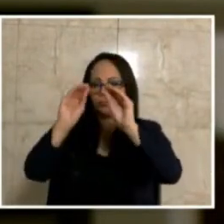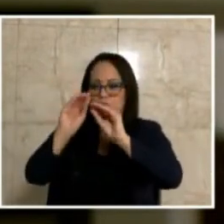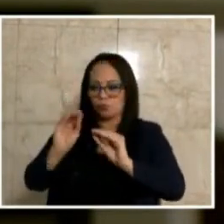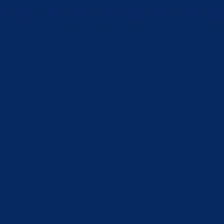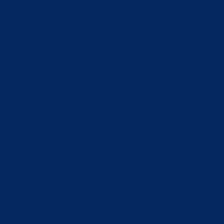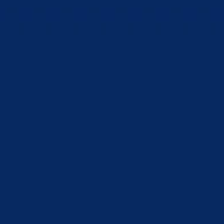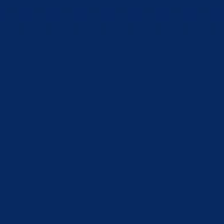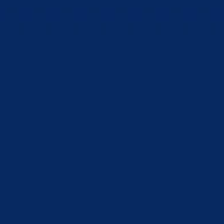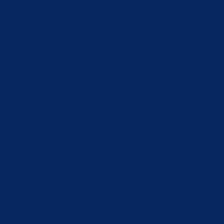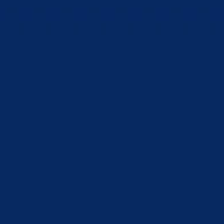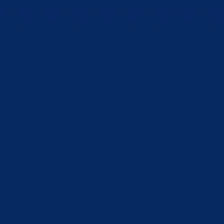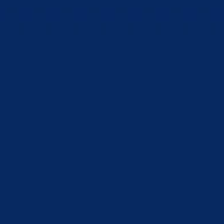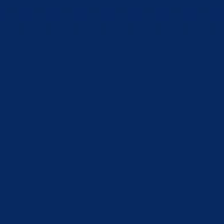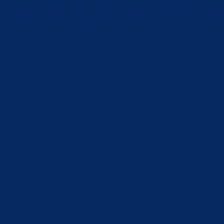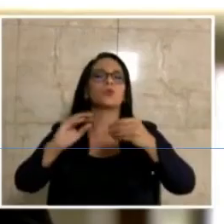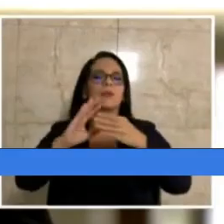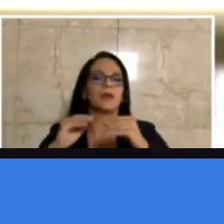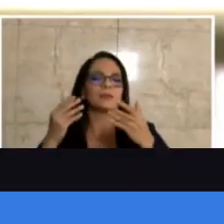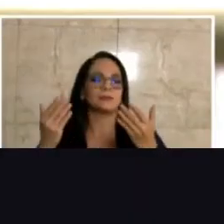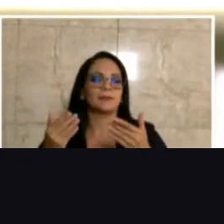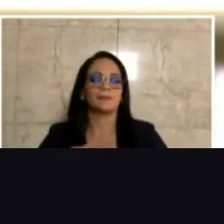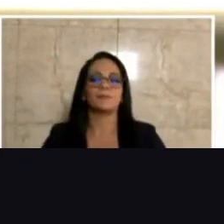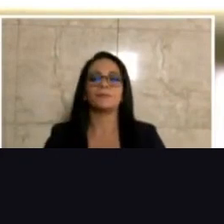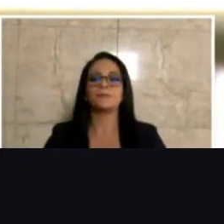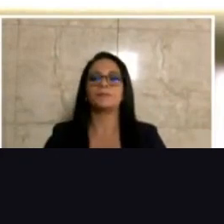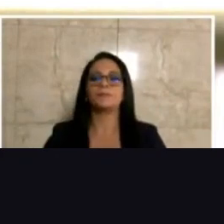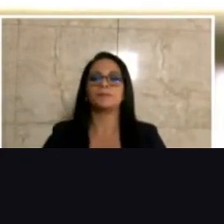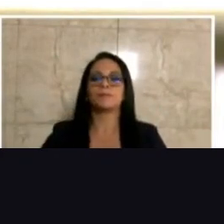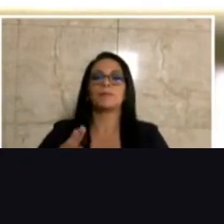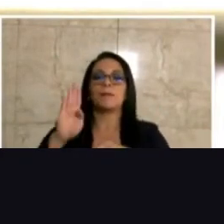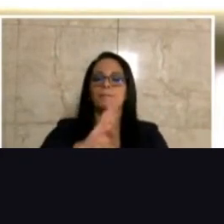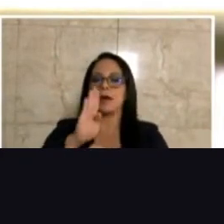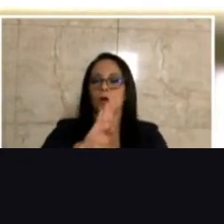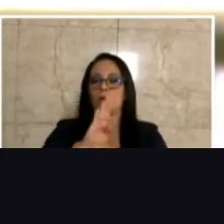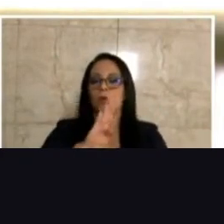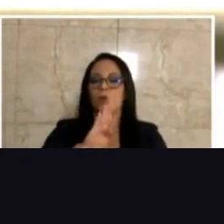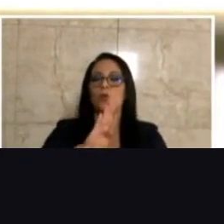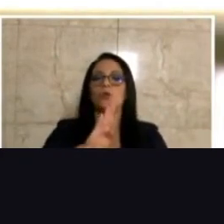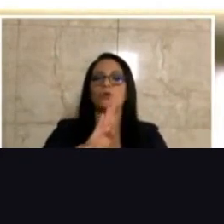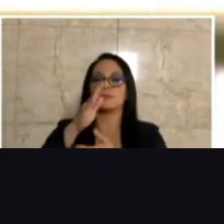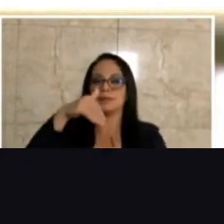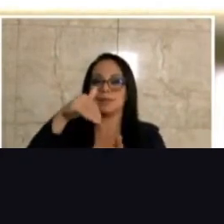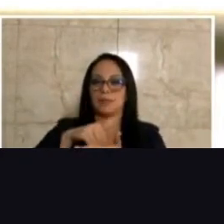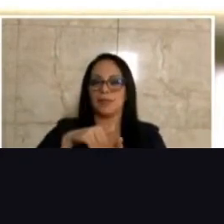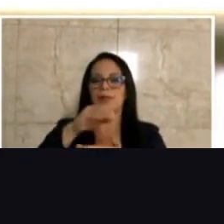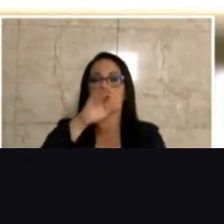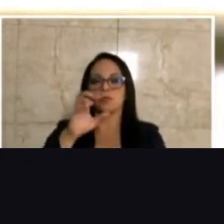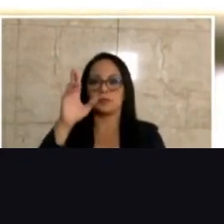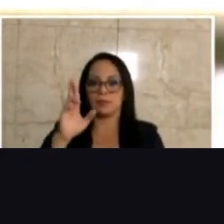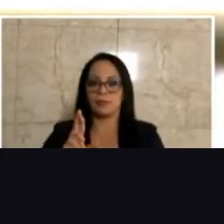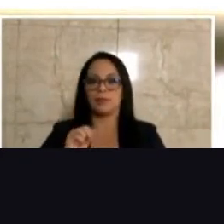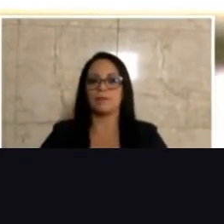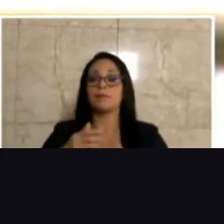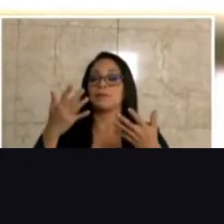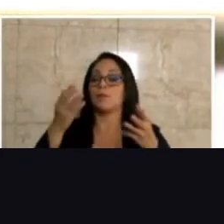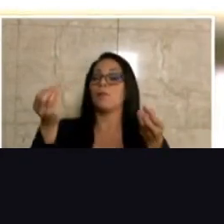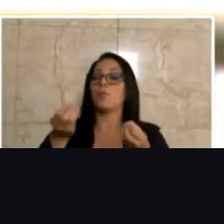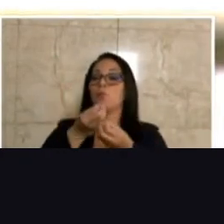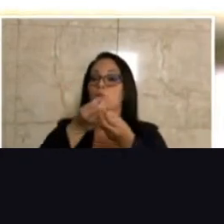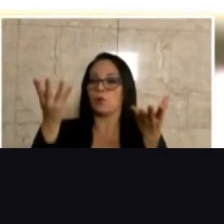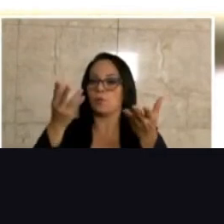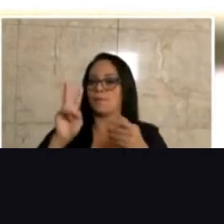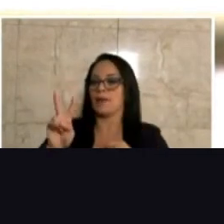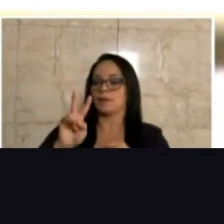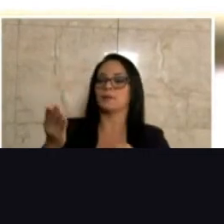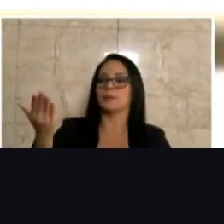frecuencias. El Banco Central de Costa Rica publicó el viernes